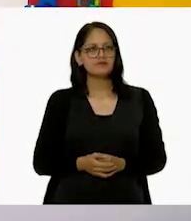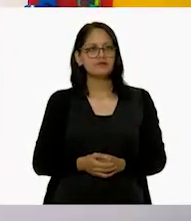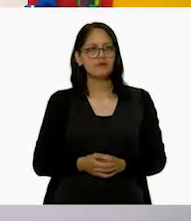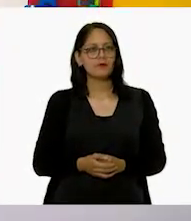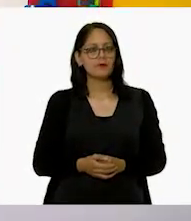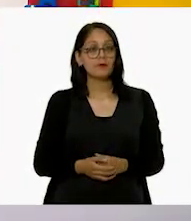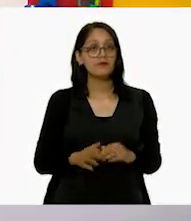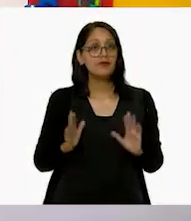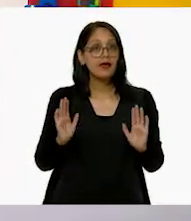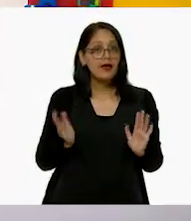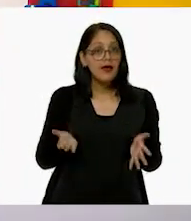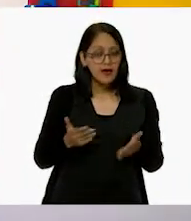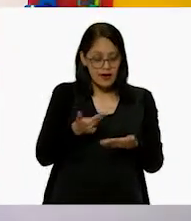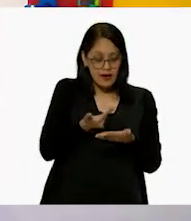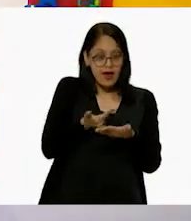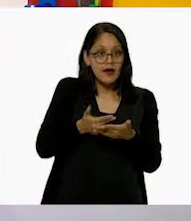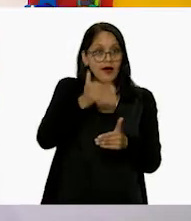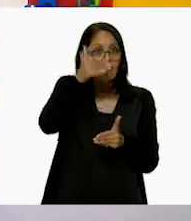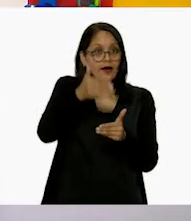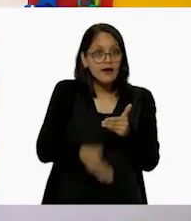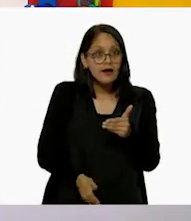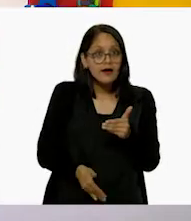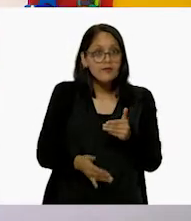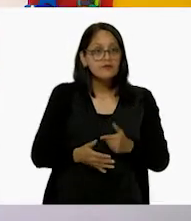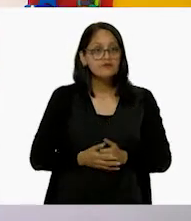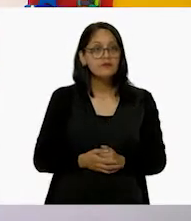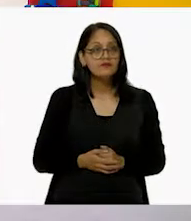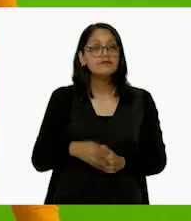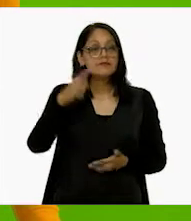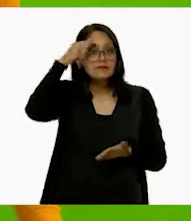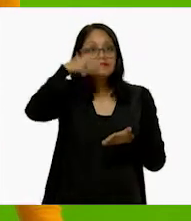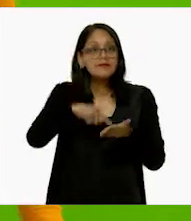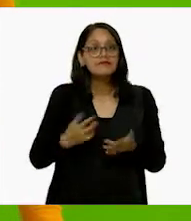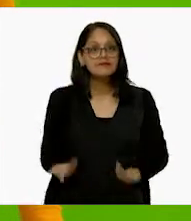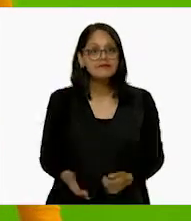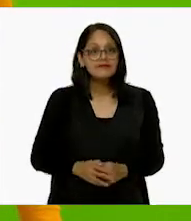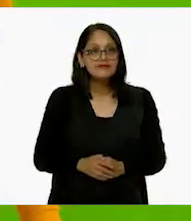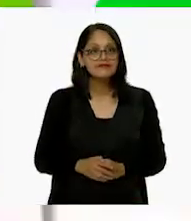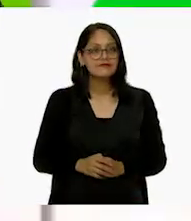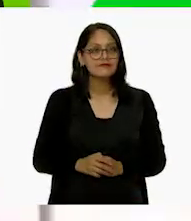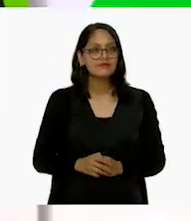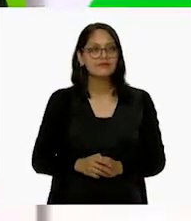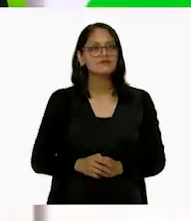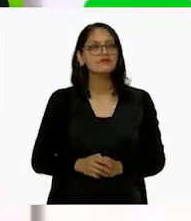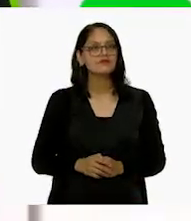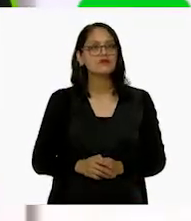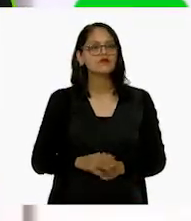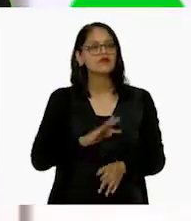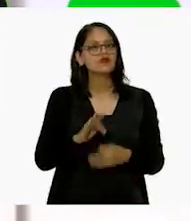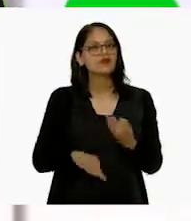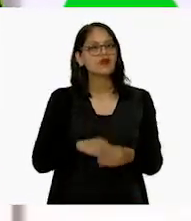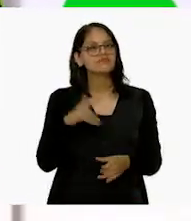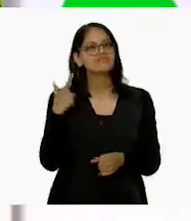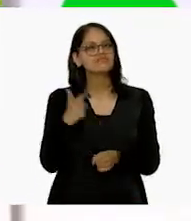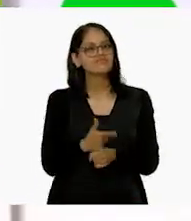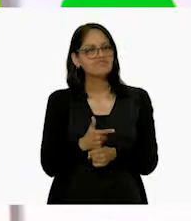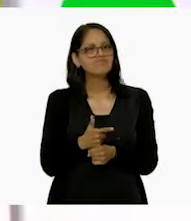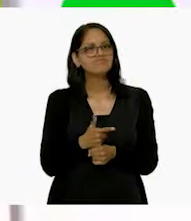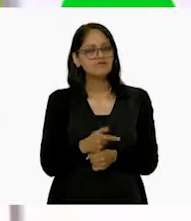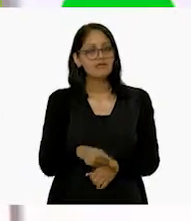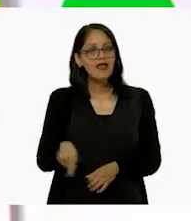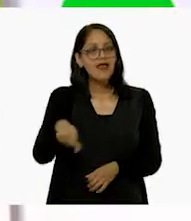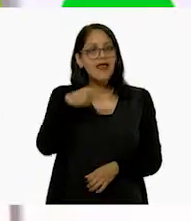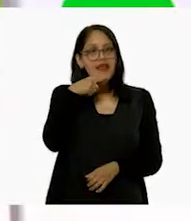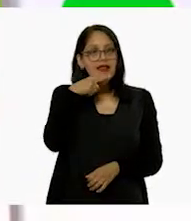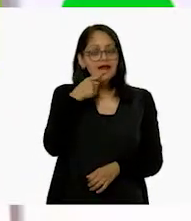Y cuando terminó de dibujar, ¿qué creen que pasó? ¿Qué pasó? Se dieron cuenta de que el amigo